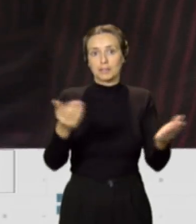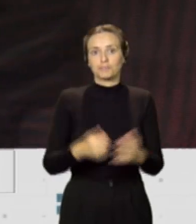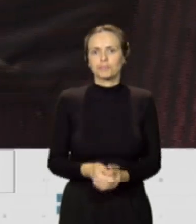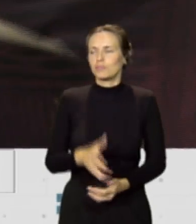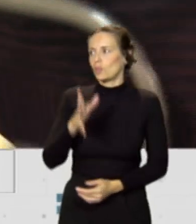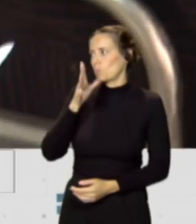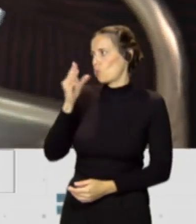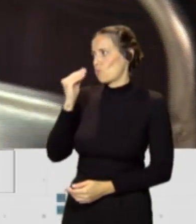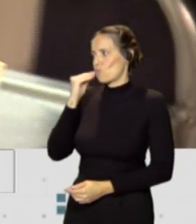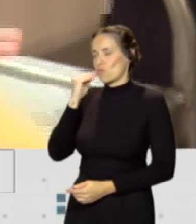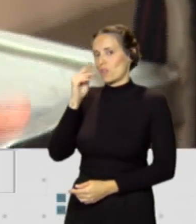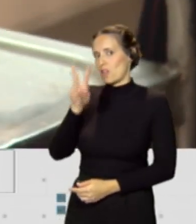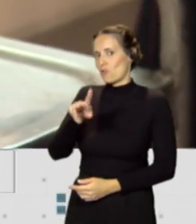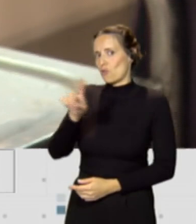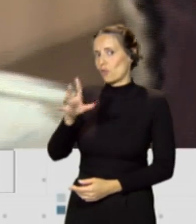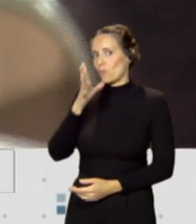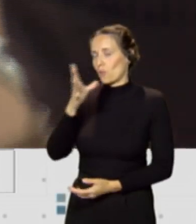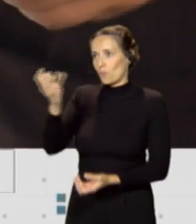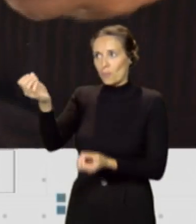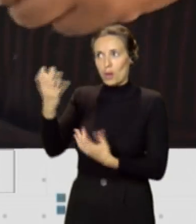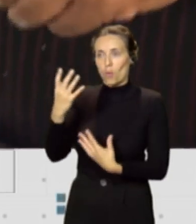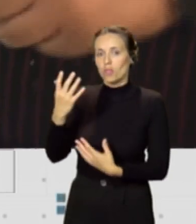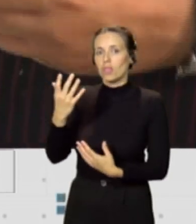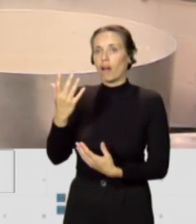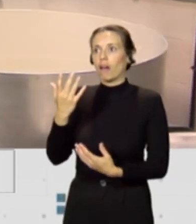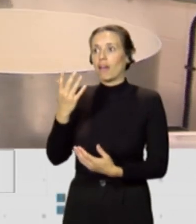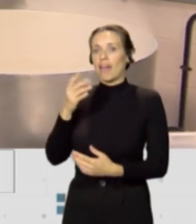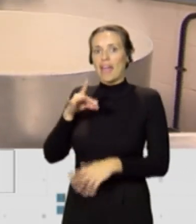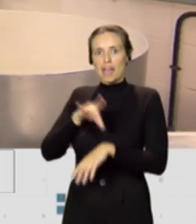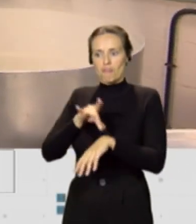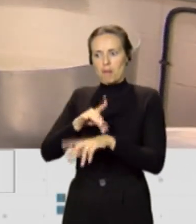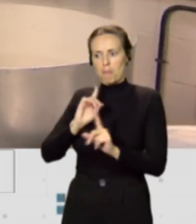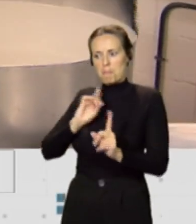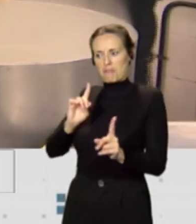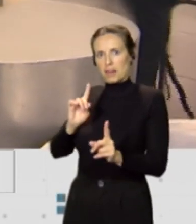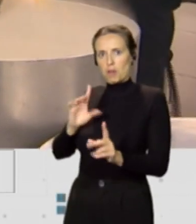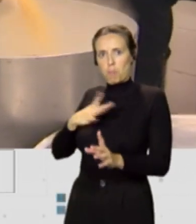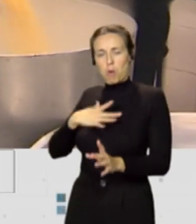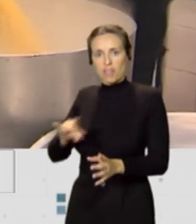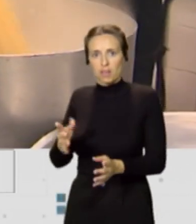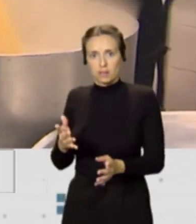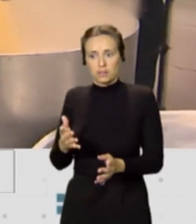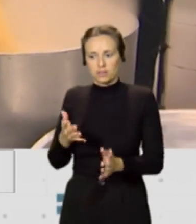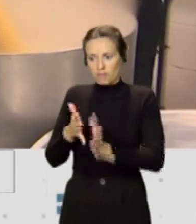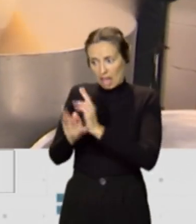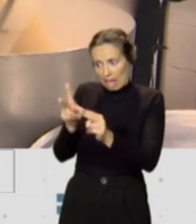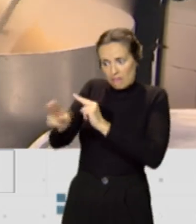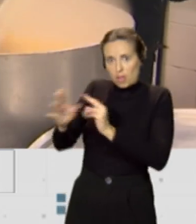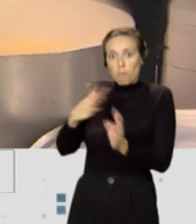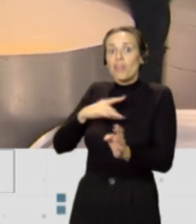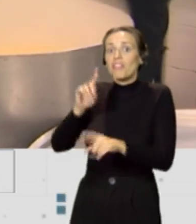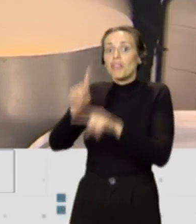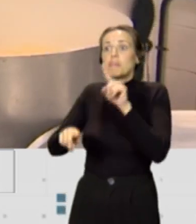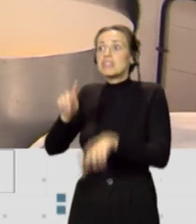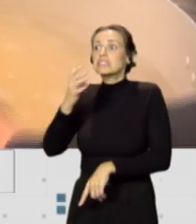ninguna bobería, porque nos está contando que podemos prevenir muchas enfermedades, no llegar a desarrollarlas si nos alimentamos